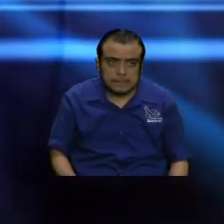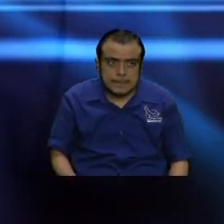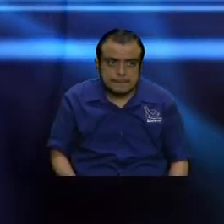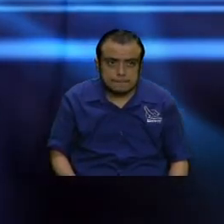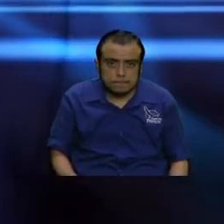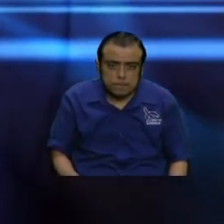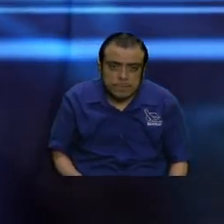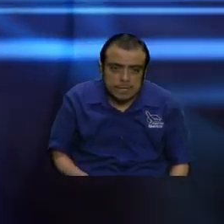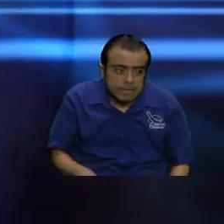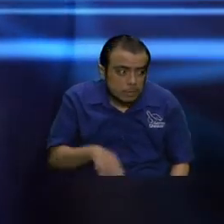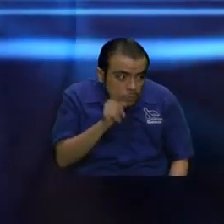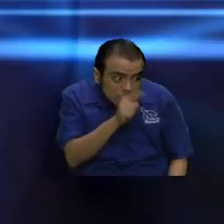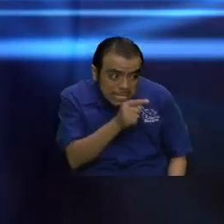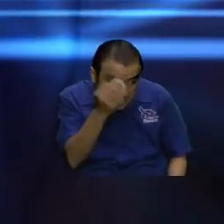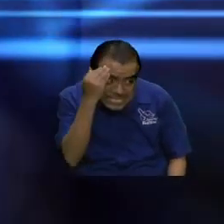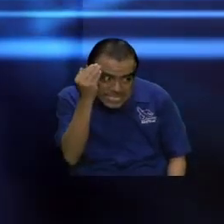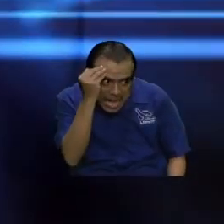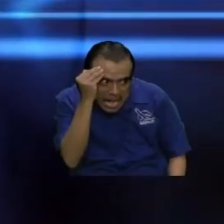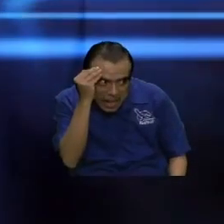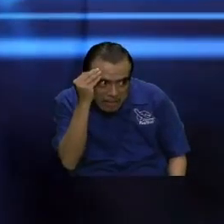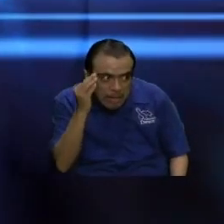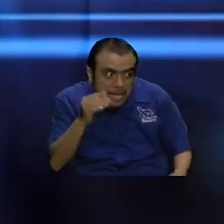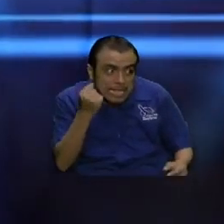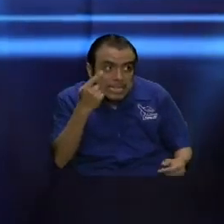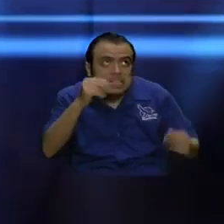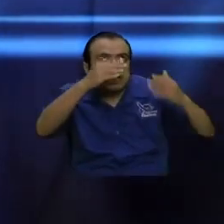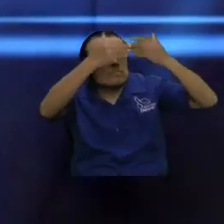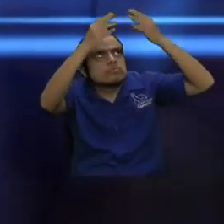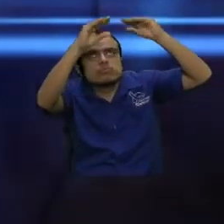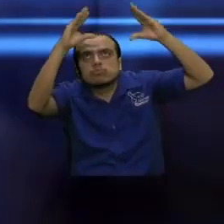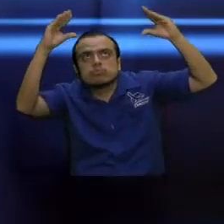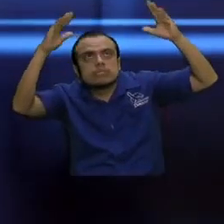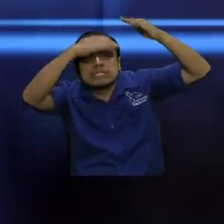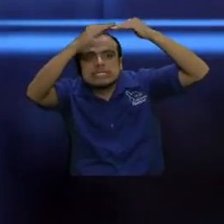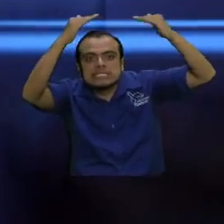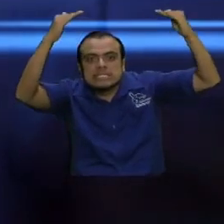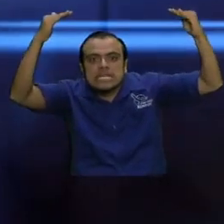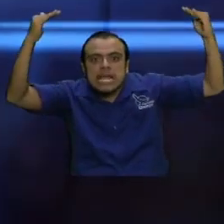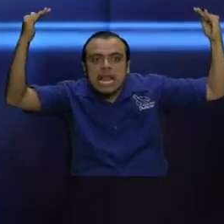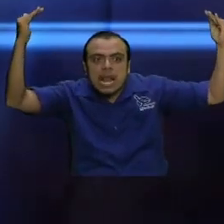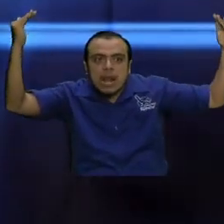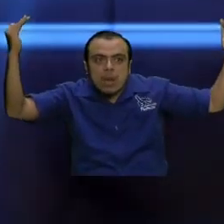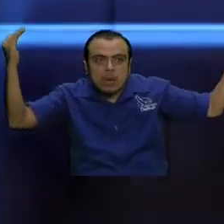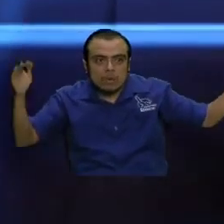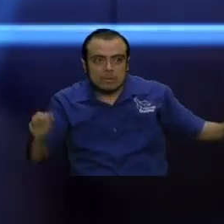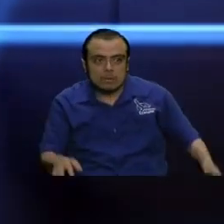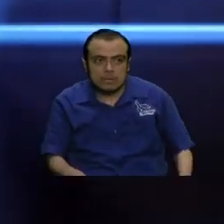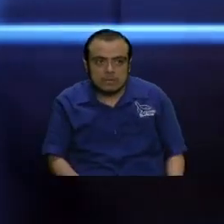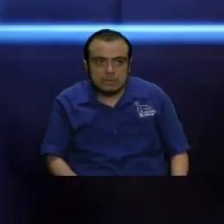que sabéis discernir el aspecto del cielo pero las señales de los tiempos no podéis discernir.